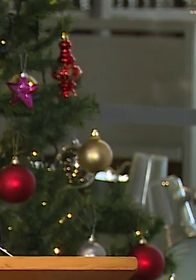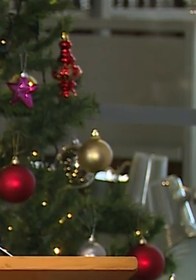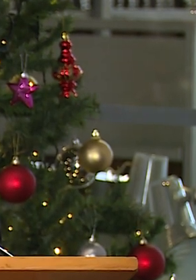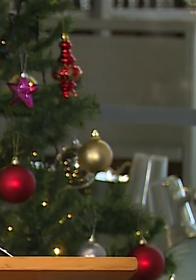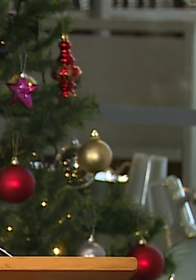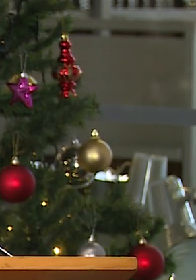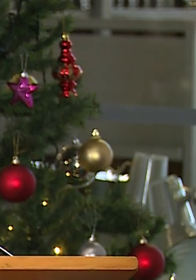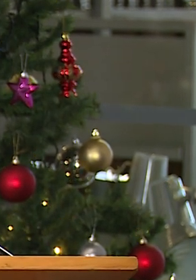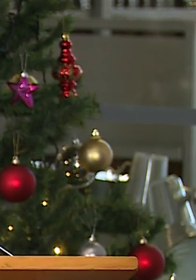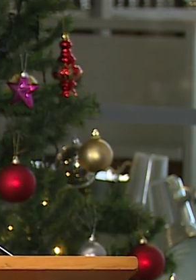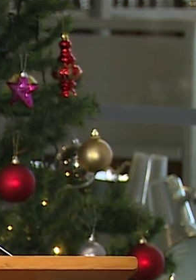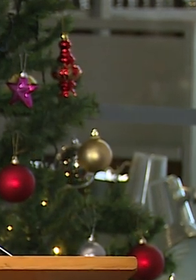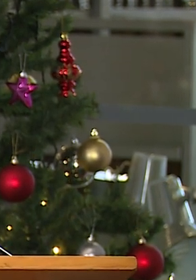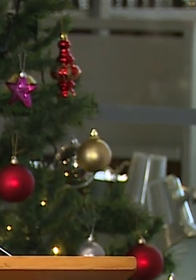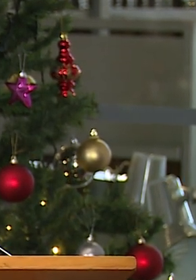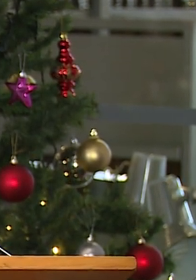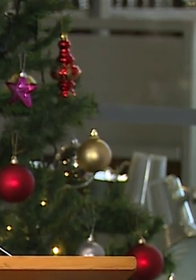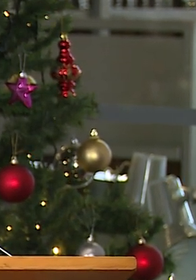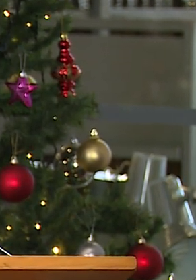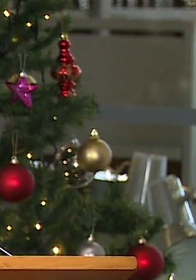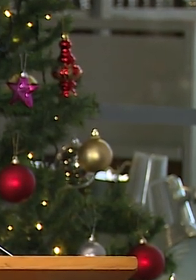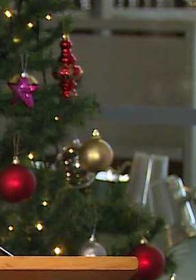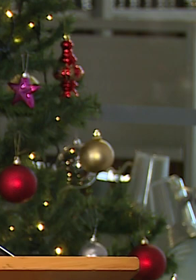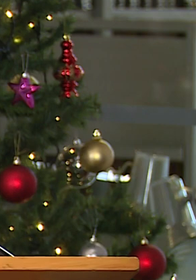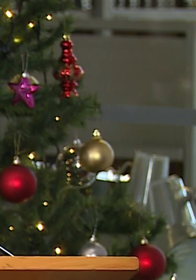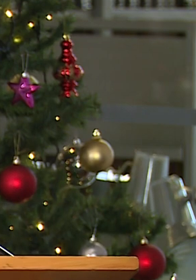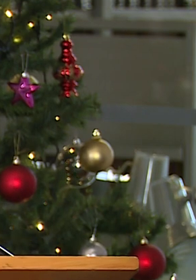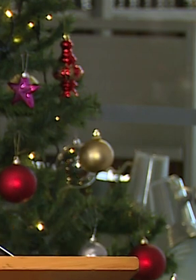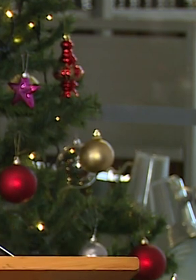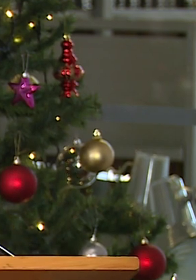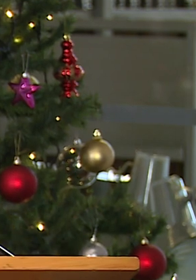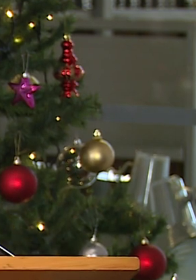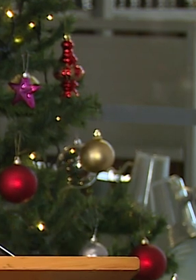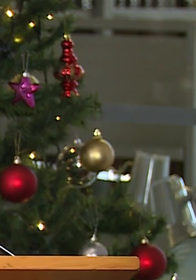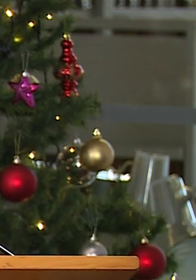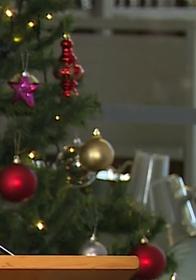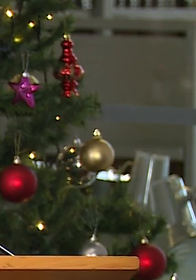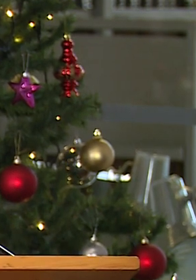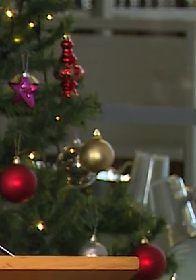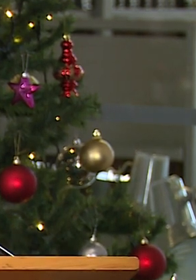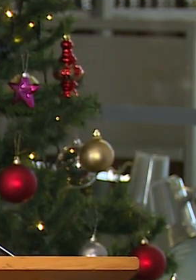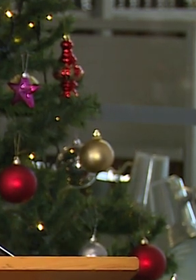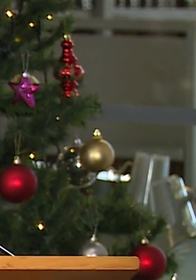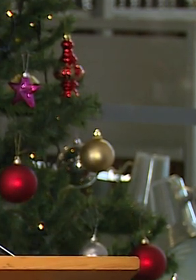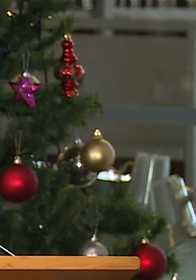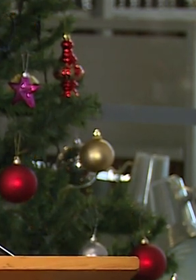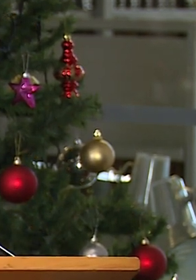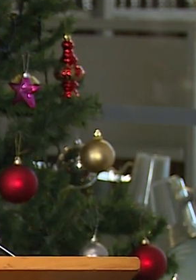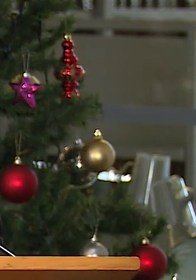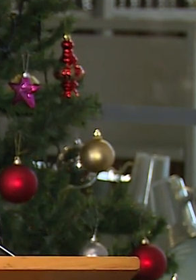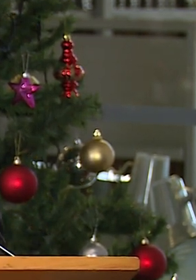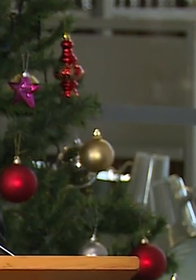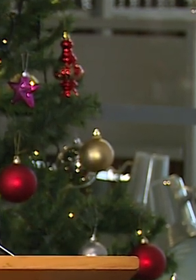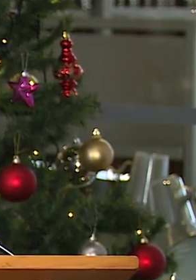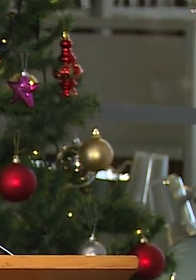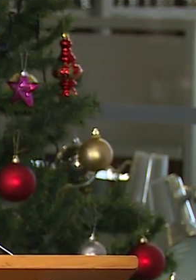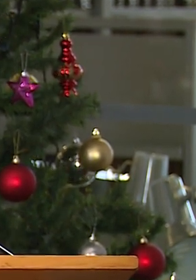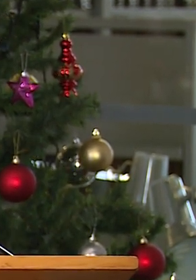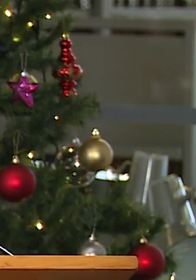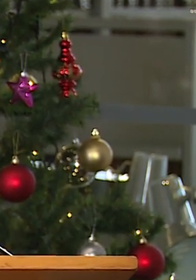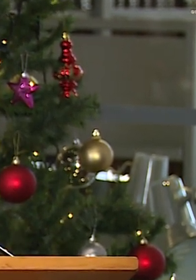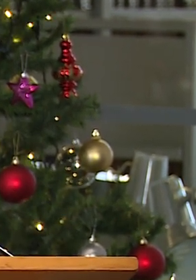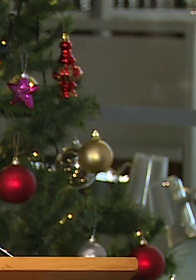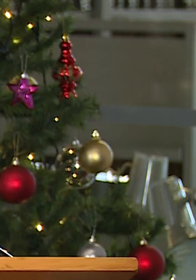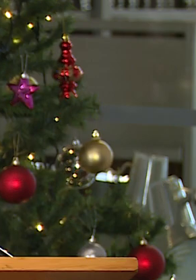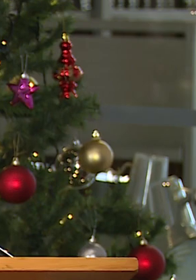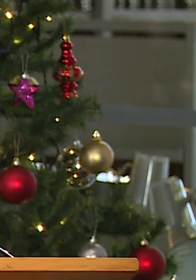y transversalizar dentro de nuestro departamento un enfoque de inclusión. Un enfoque